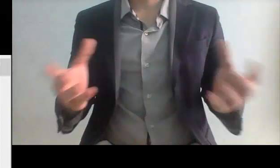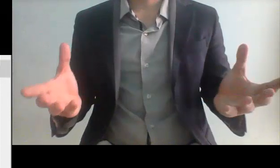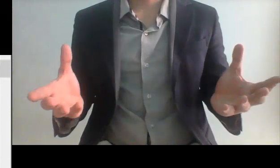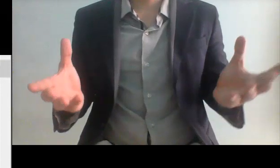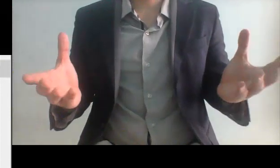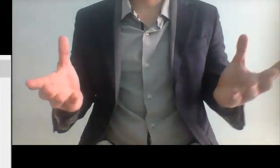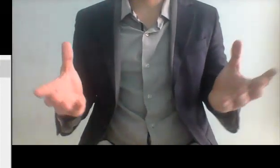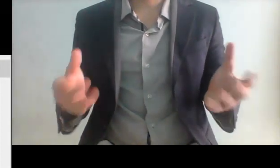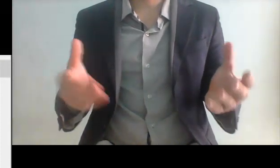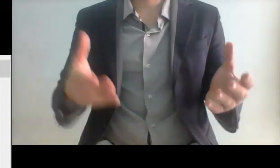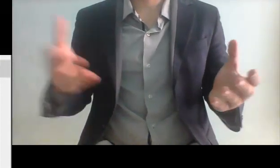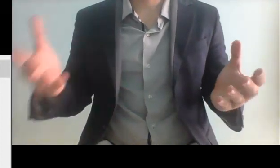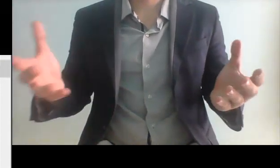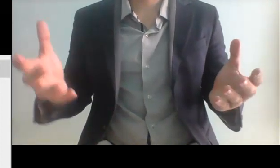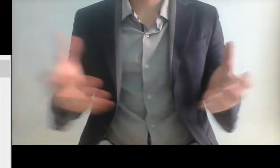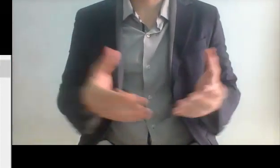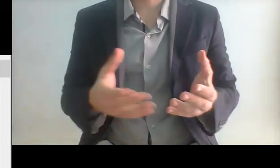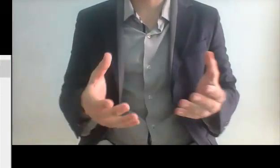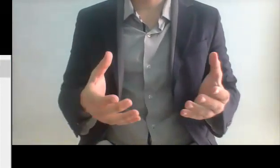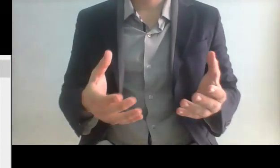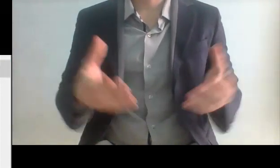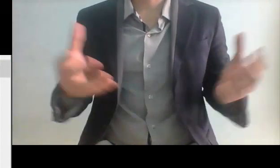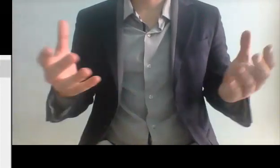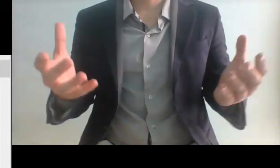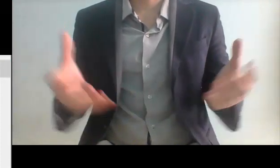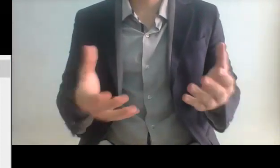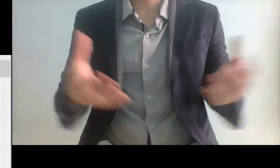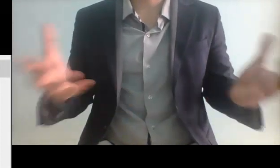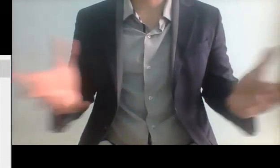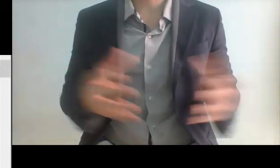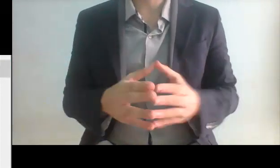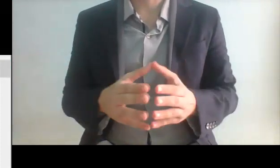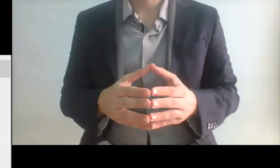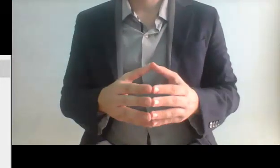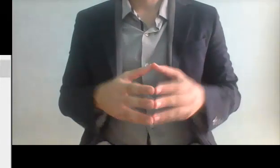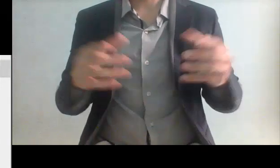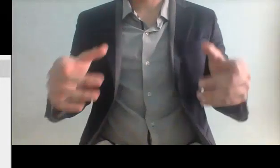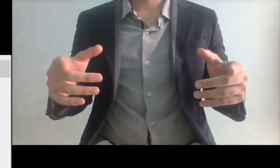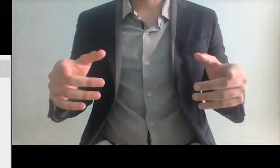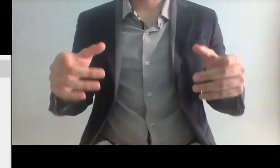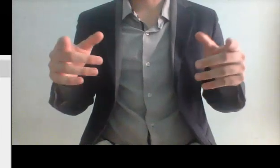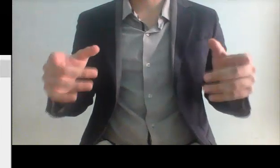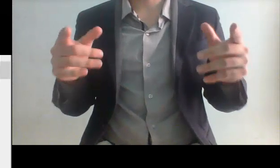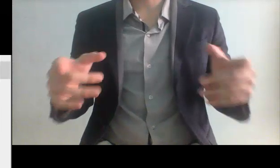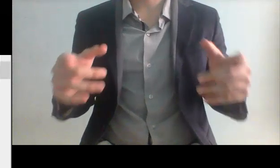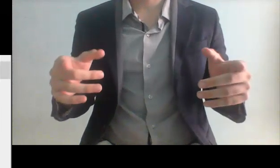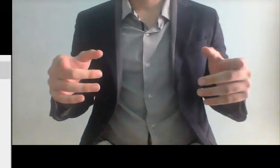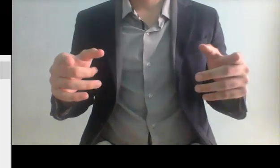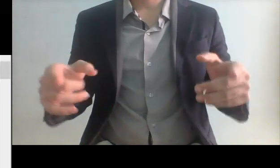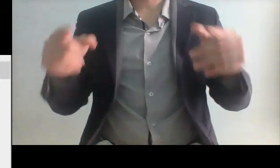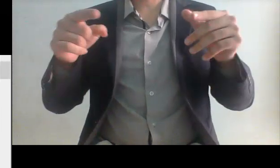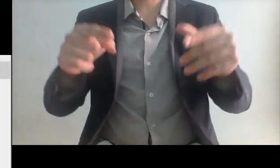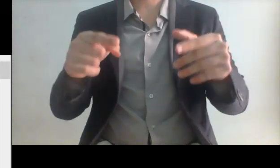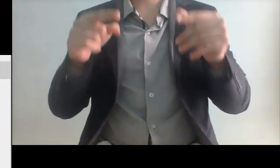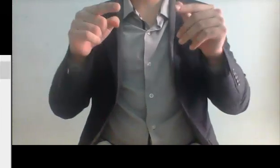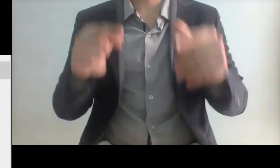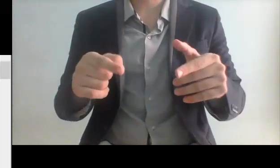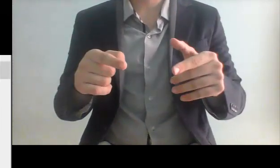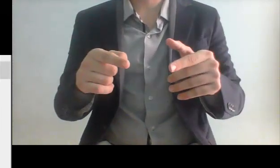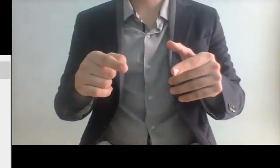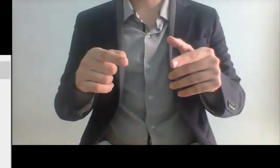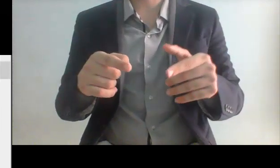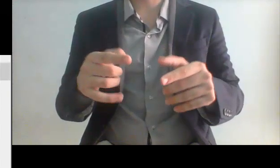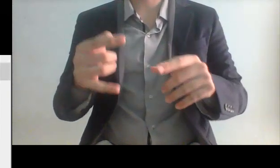pues esos se burlan porque usan una caja de cartón como básicamente una maleta eso es lo preocupante que ese mismo